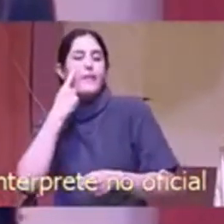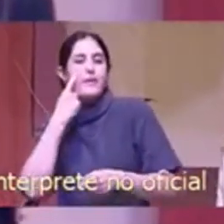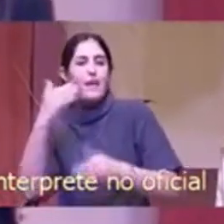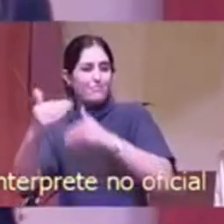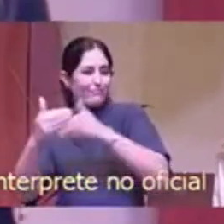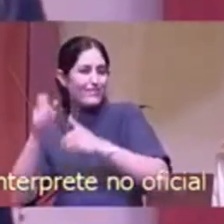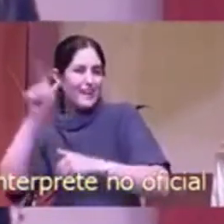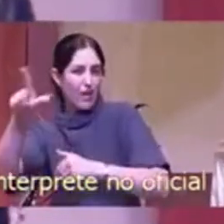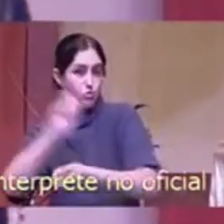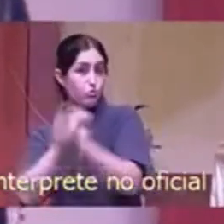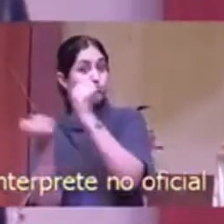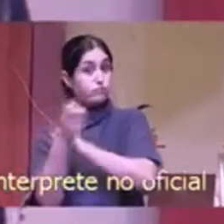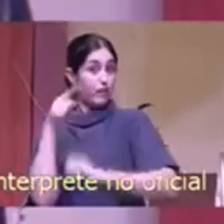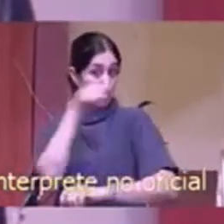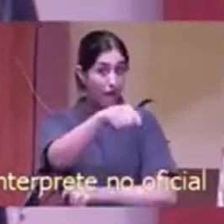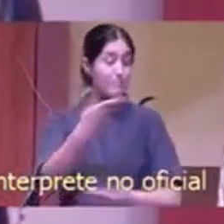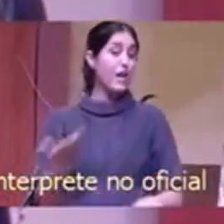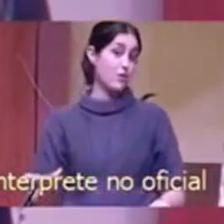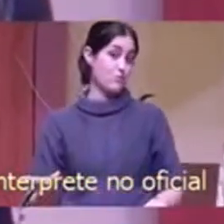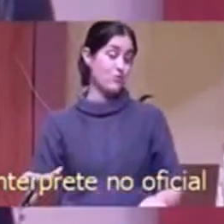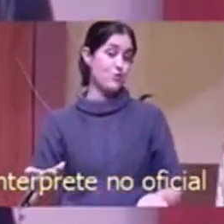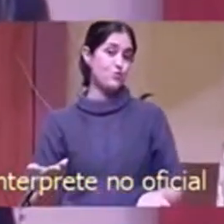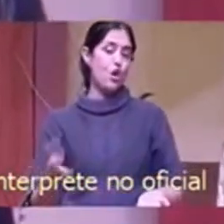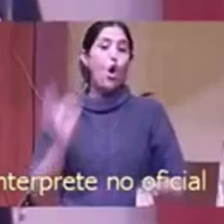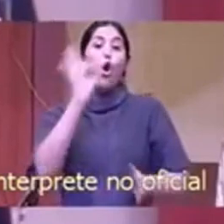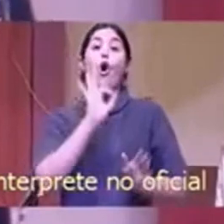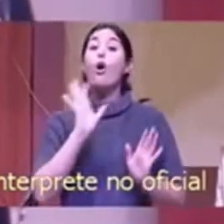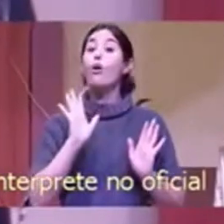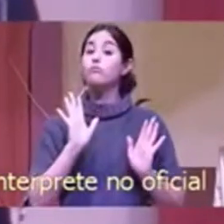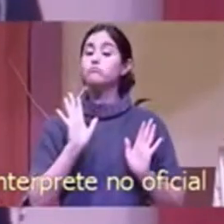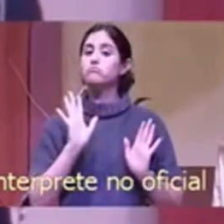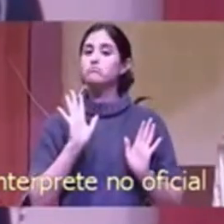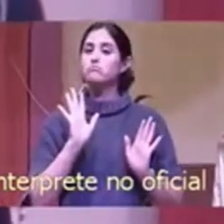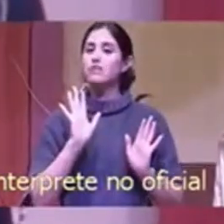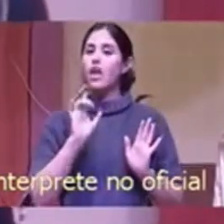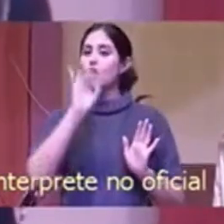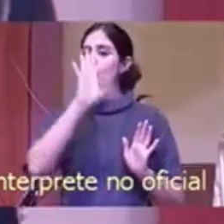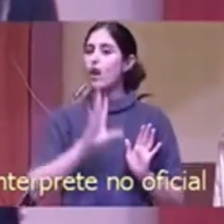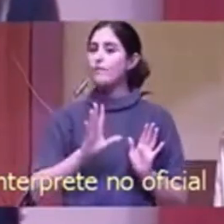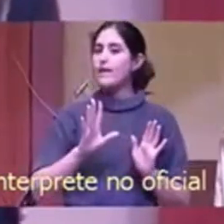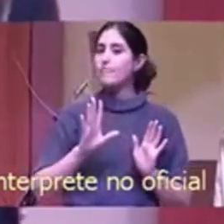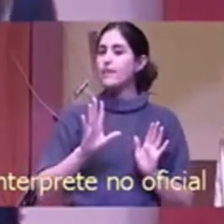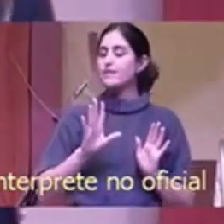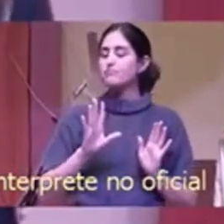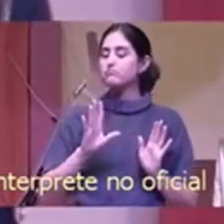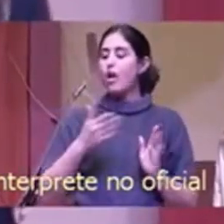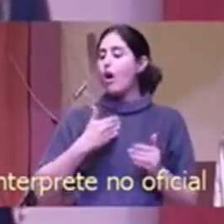lo reflejan? Podría